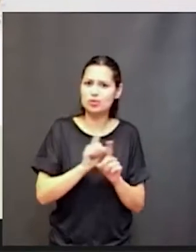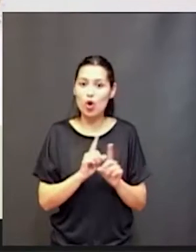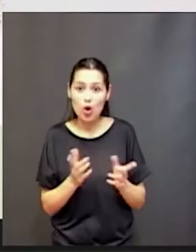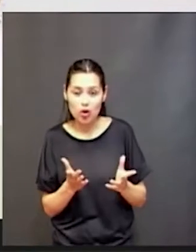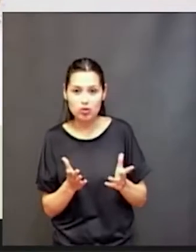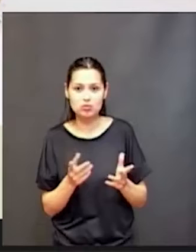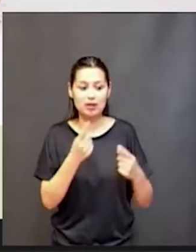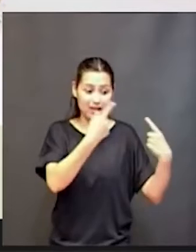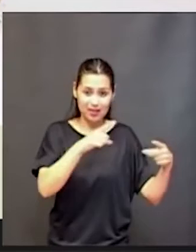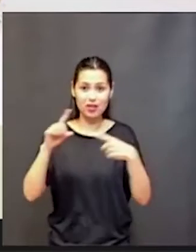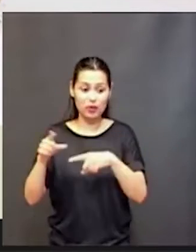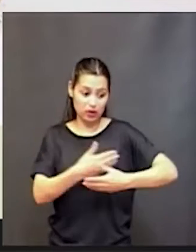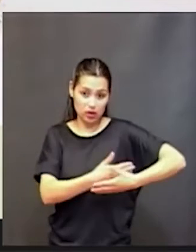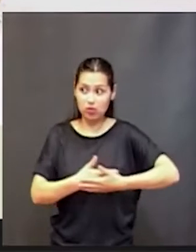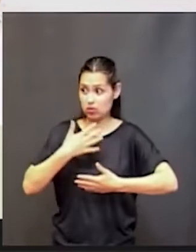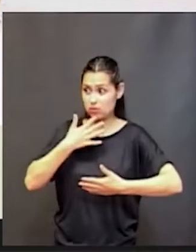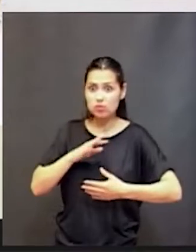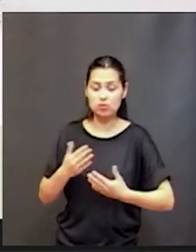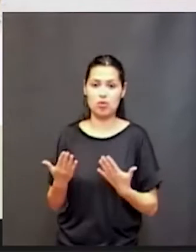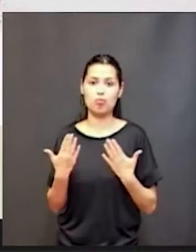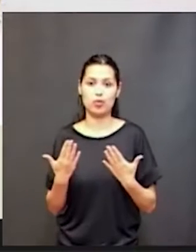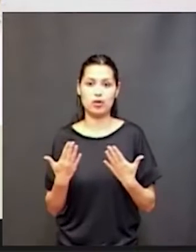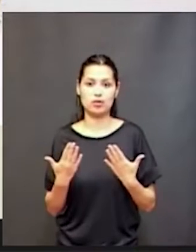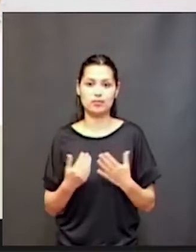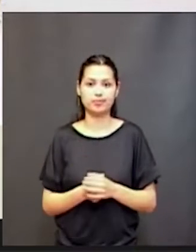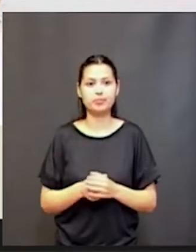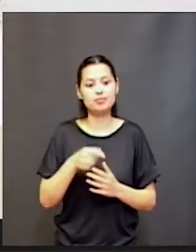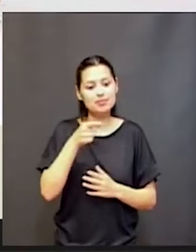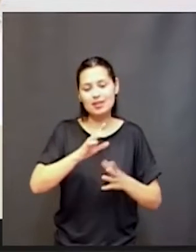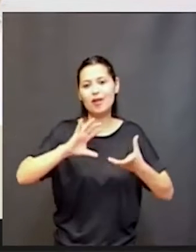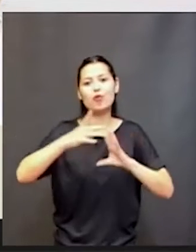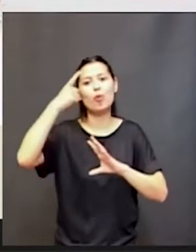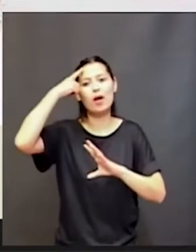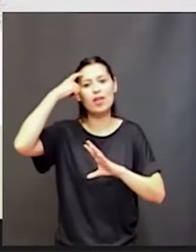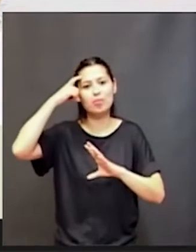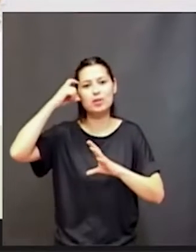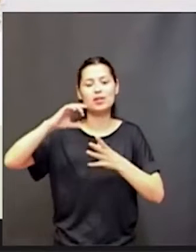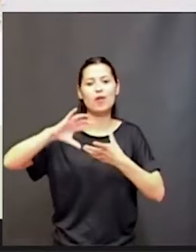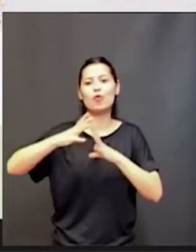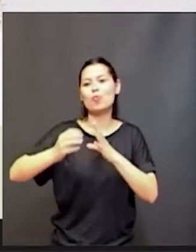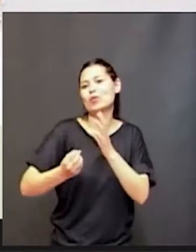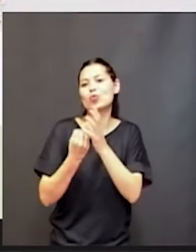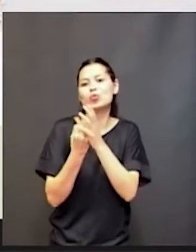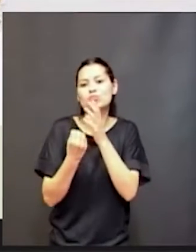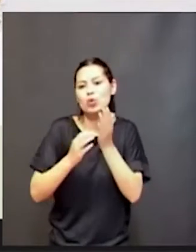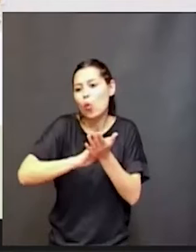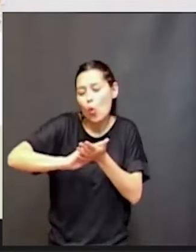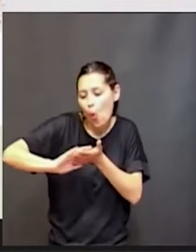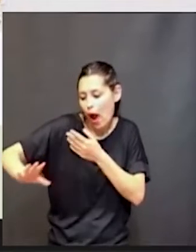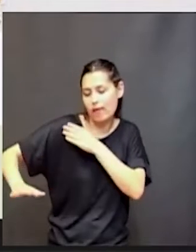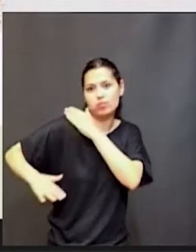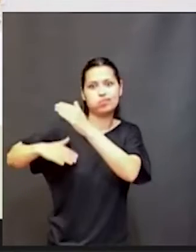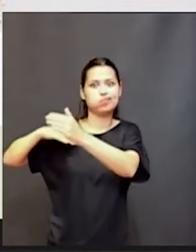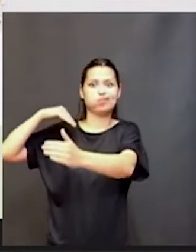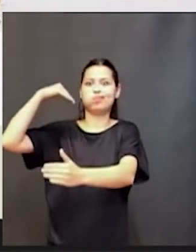niños de hoy aprenden de una manera también diferente, evolucionaron, no podemos quedarnos en